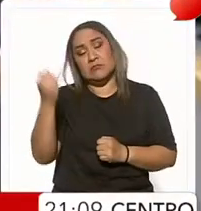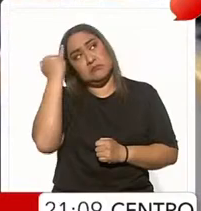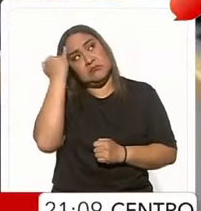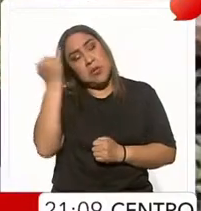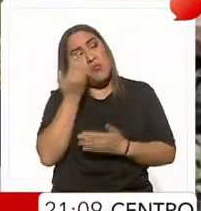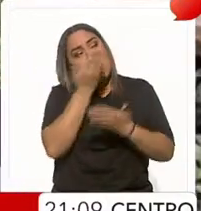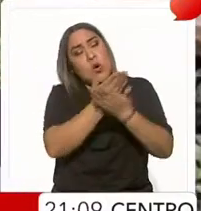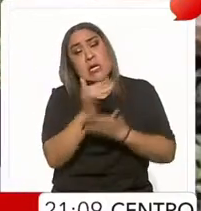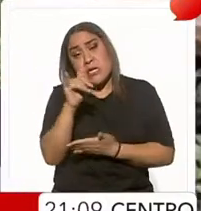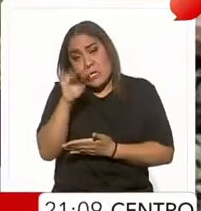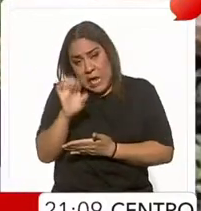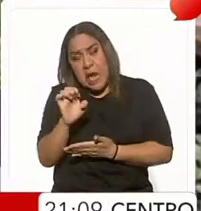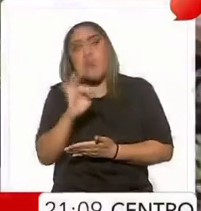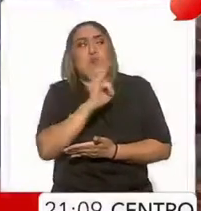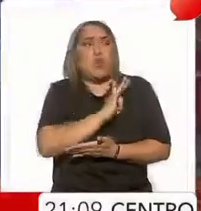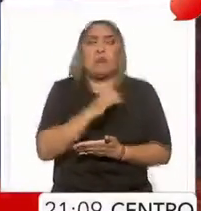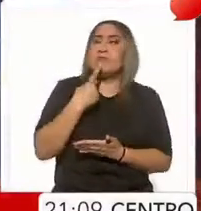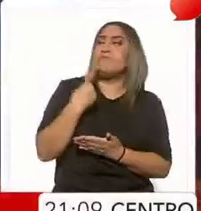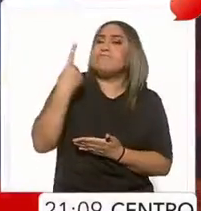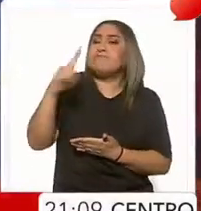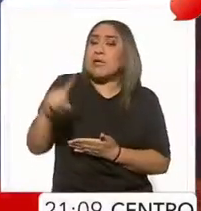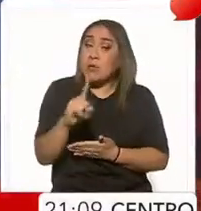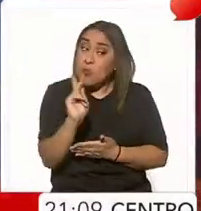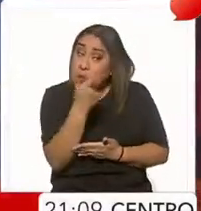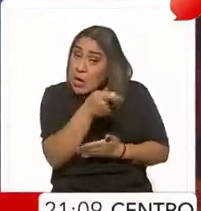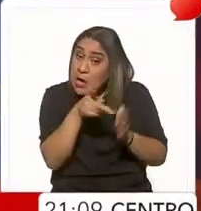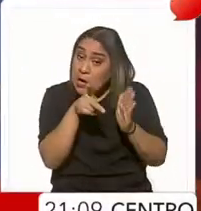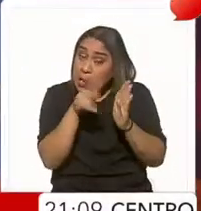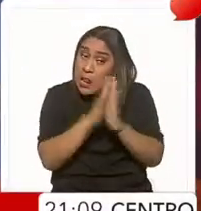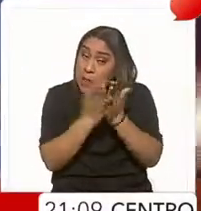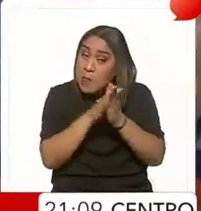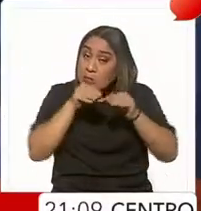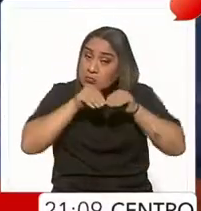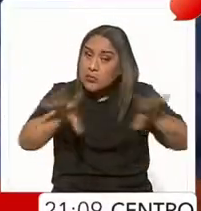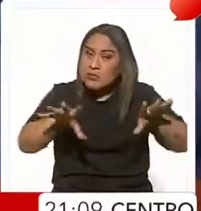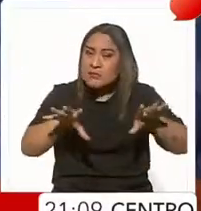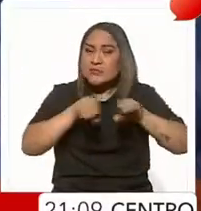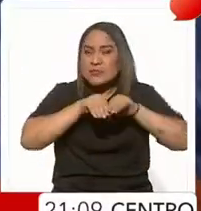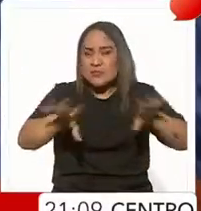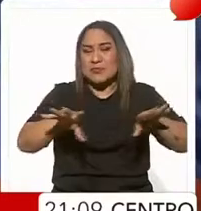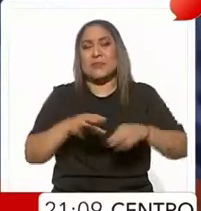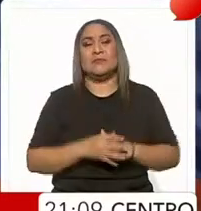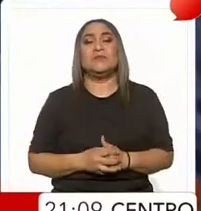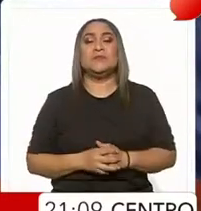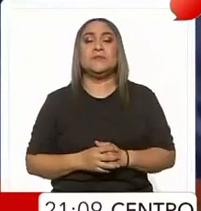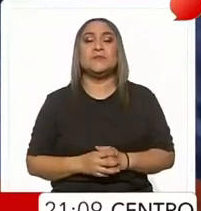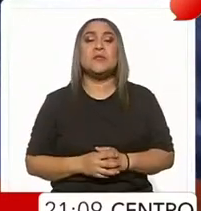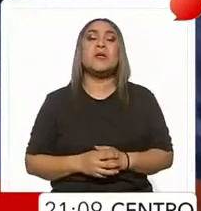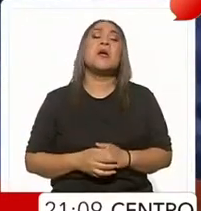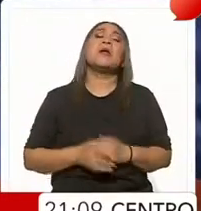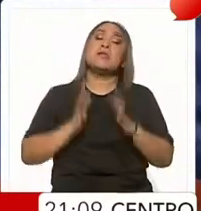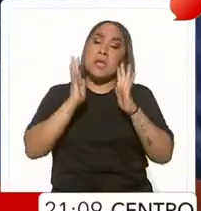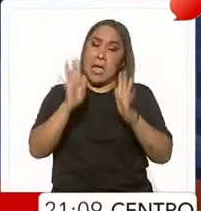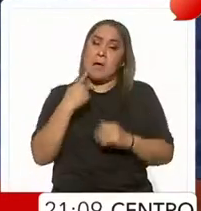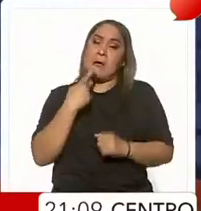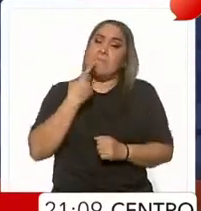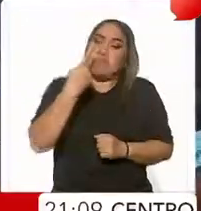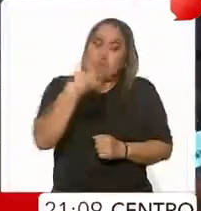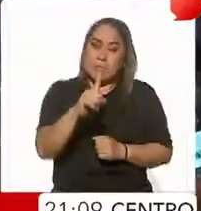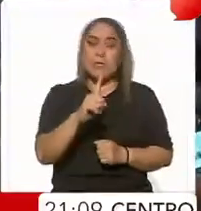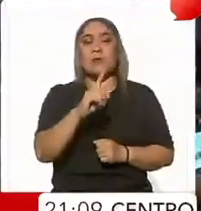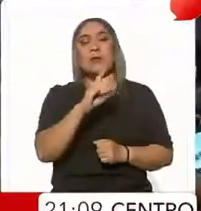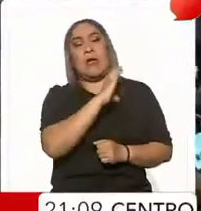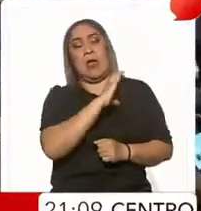el INE acepte una queja contra la difusión del libro en sus conferencias de prensa matutinas. La queja fue presentada por la